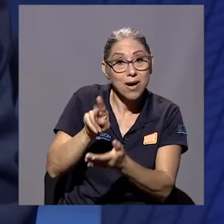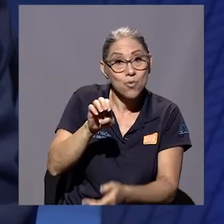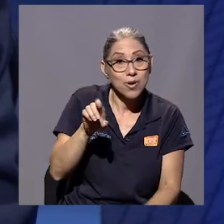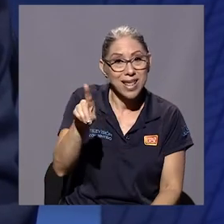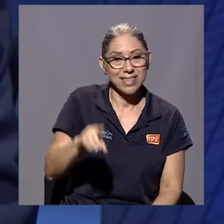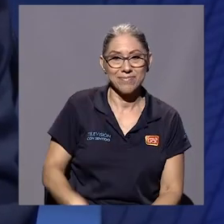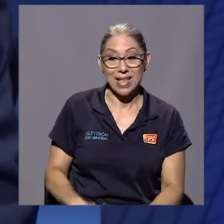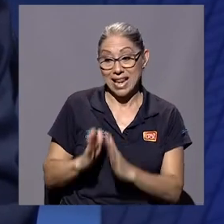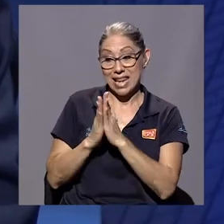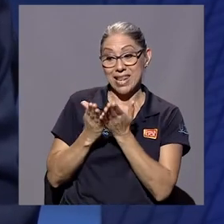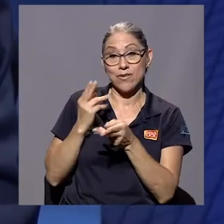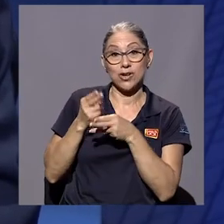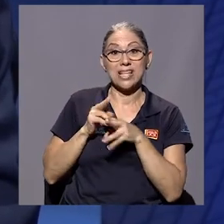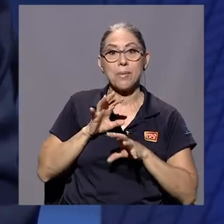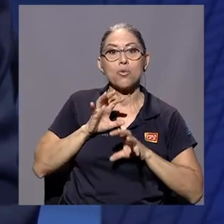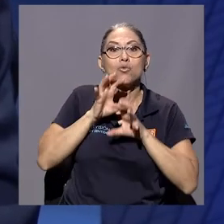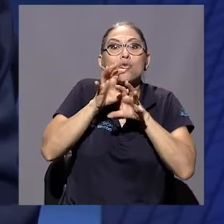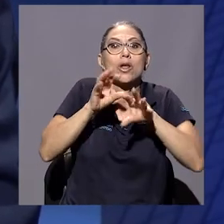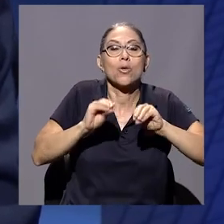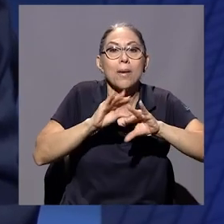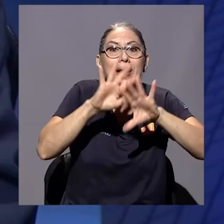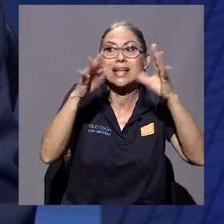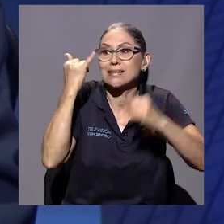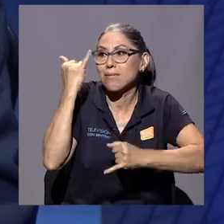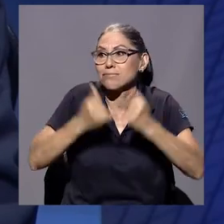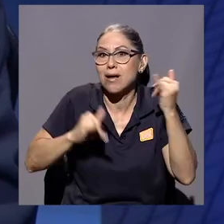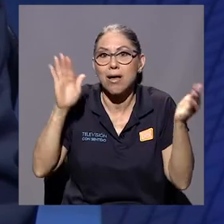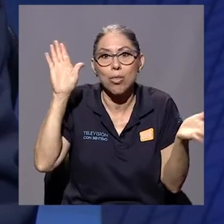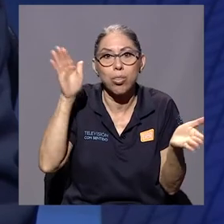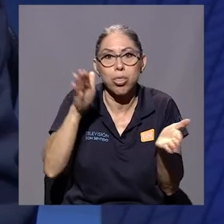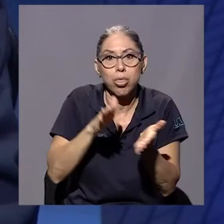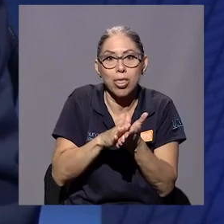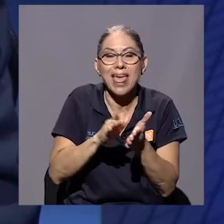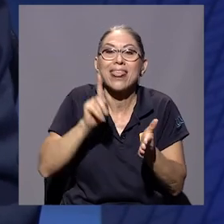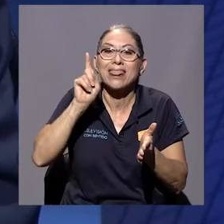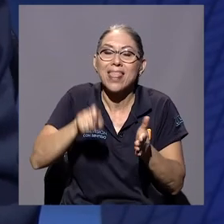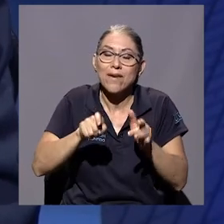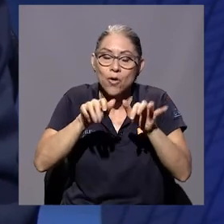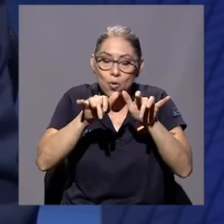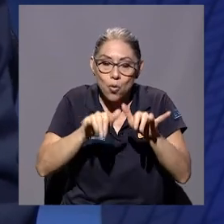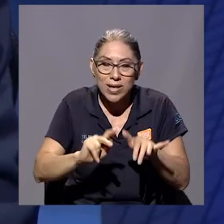Un Rugido al Amanecer, se me agotó la edición, tengo que hacer una segunda edición,